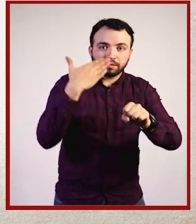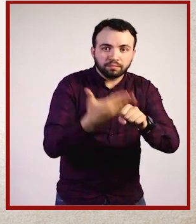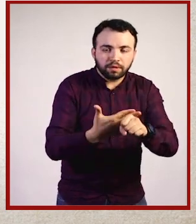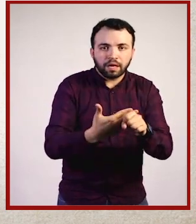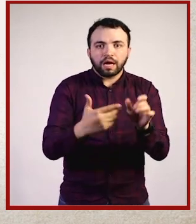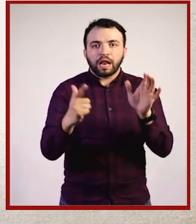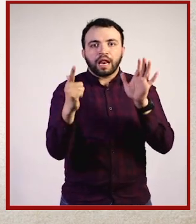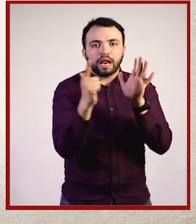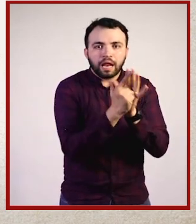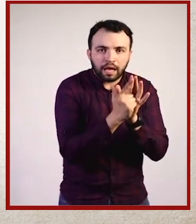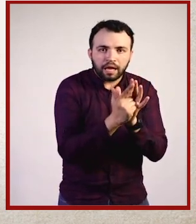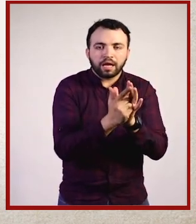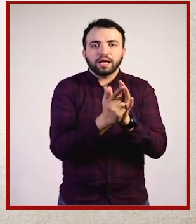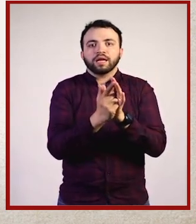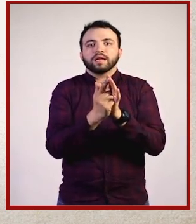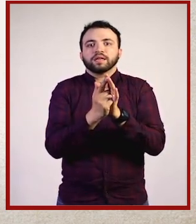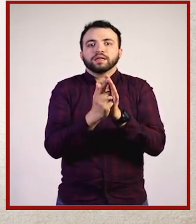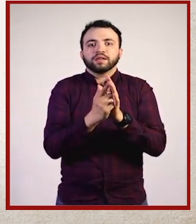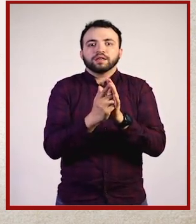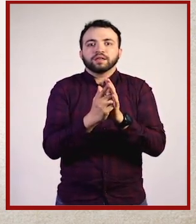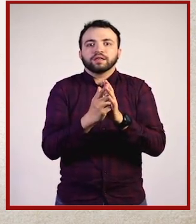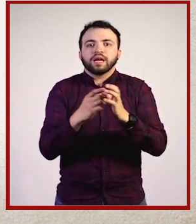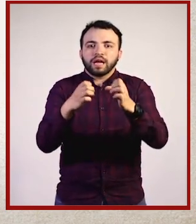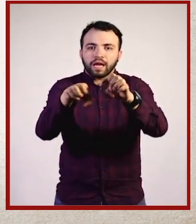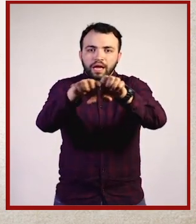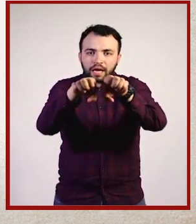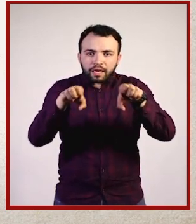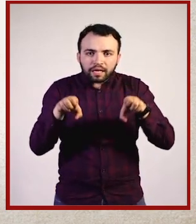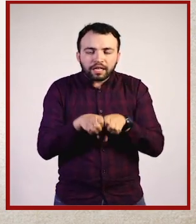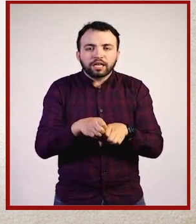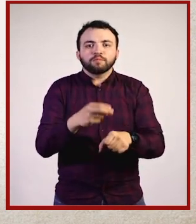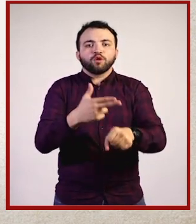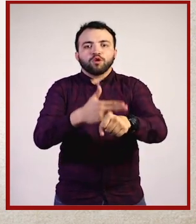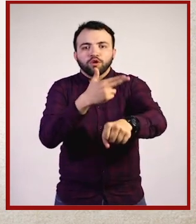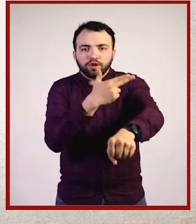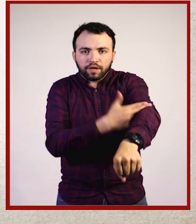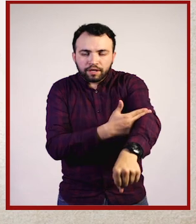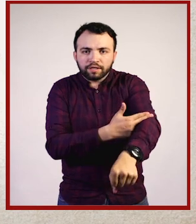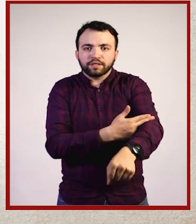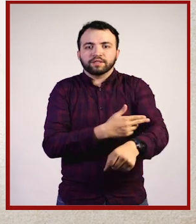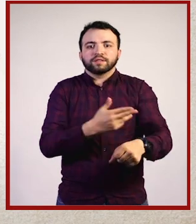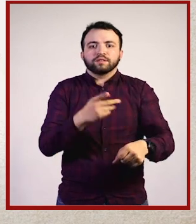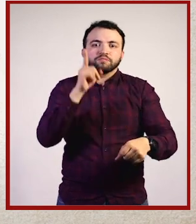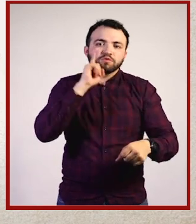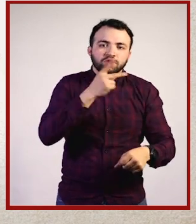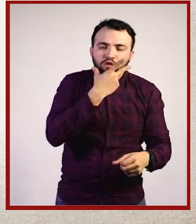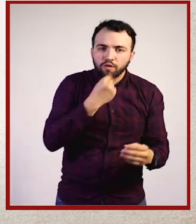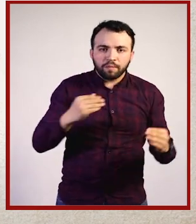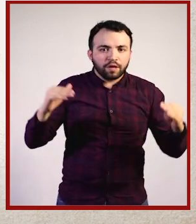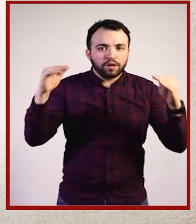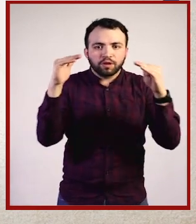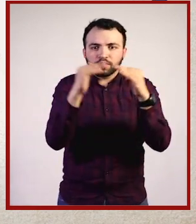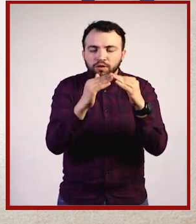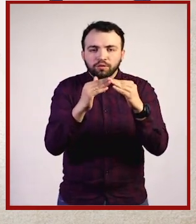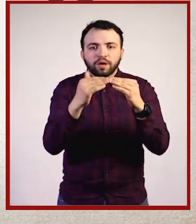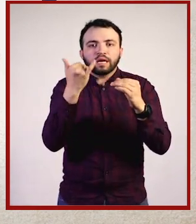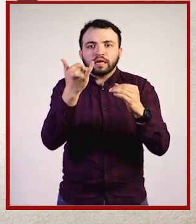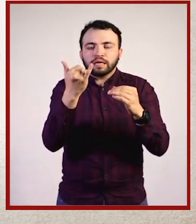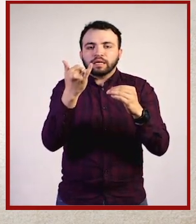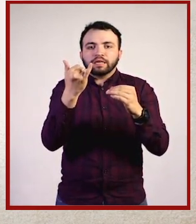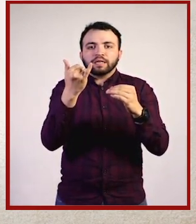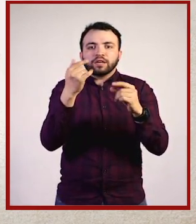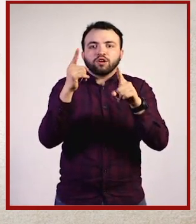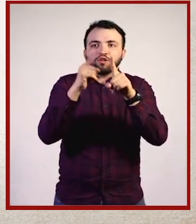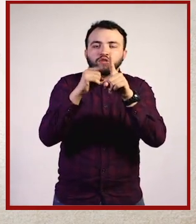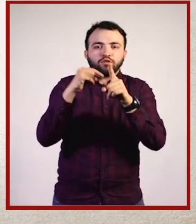la legalidad, la solidaridad, la honestidad, la equidad, la tolerancia y la identidad. Esta última parte de la